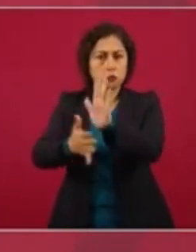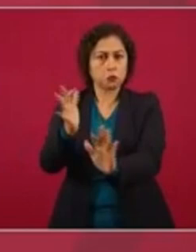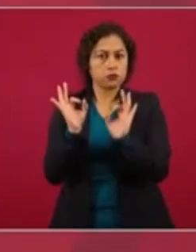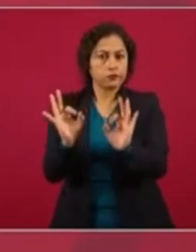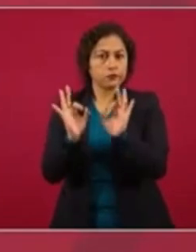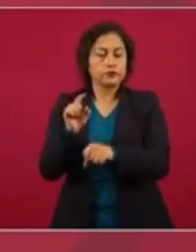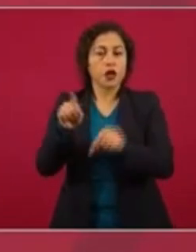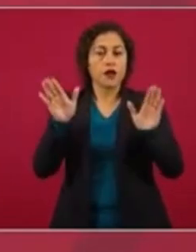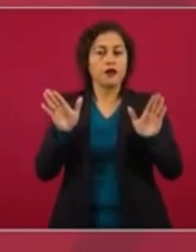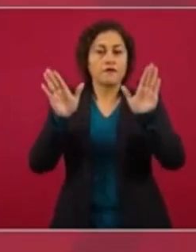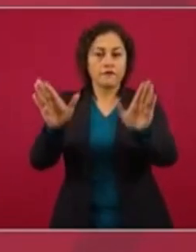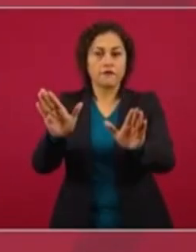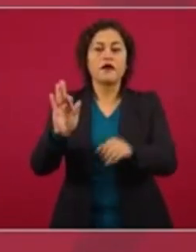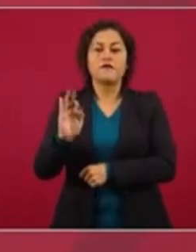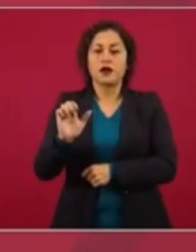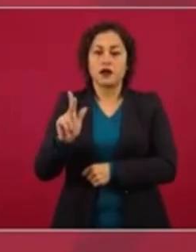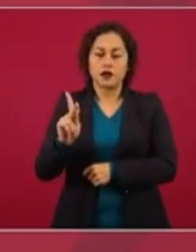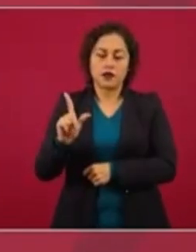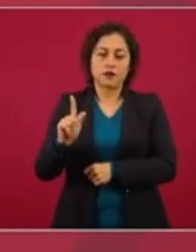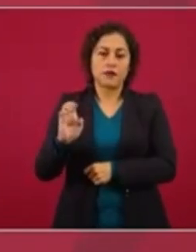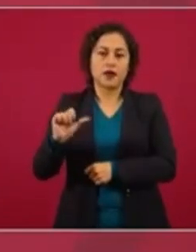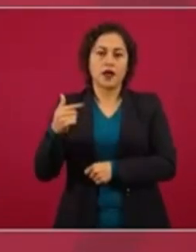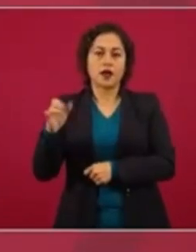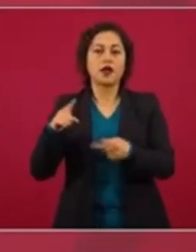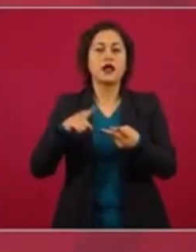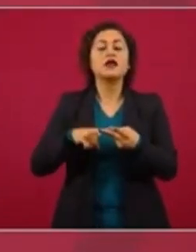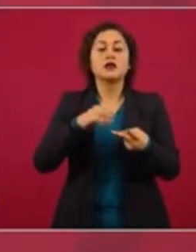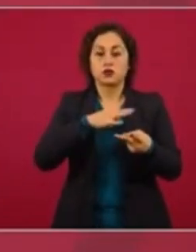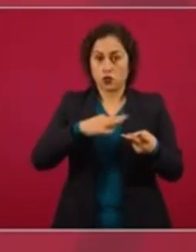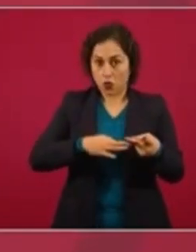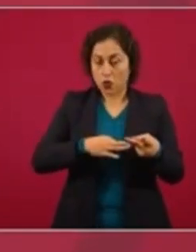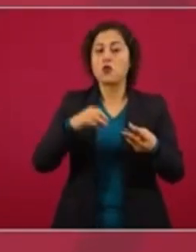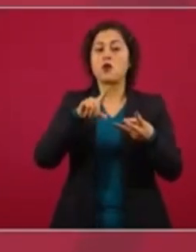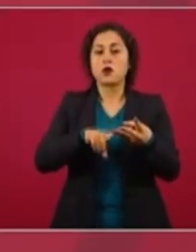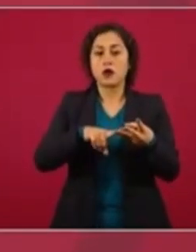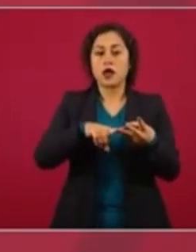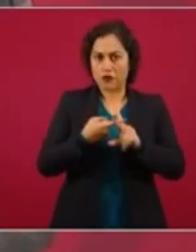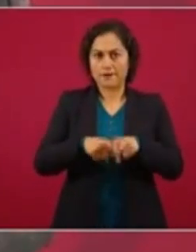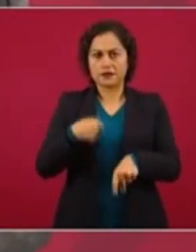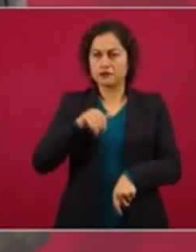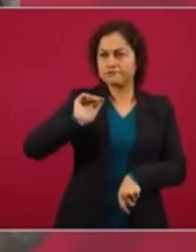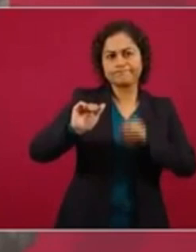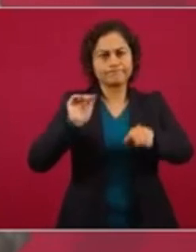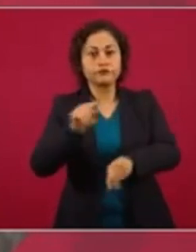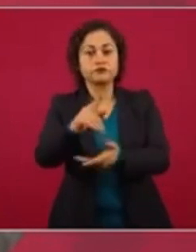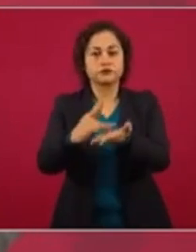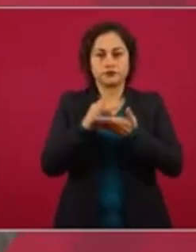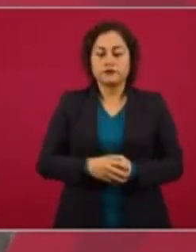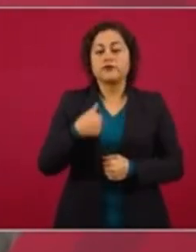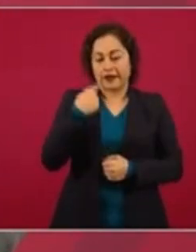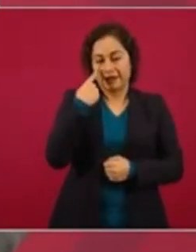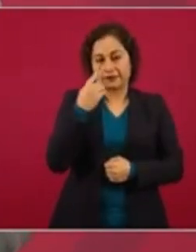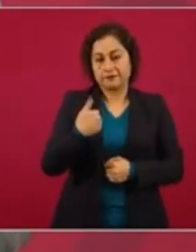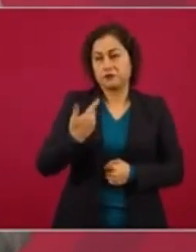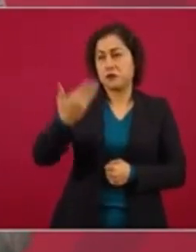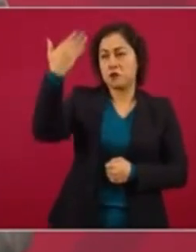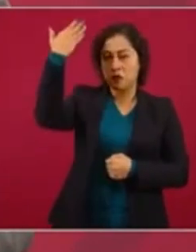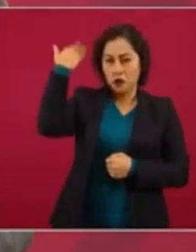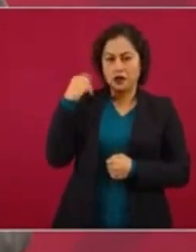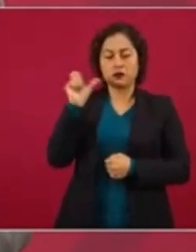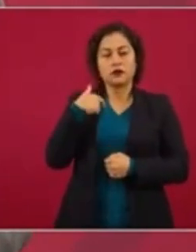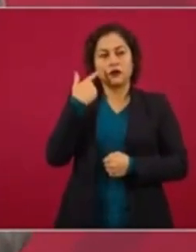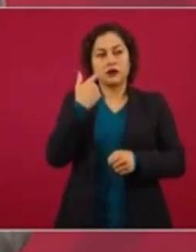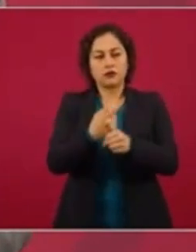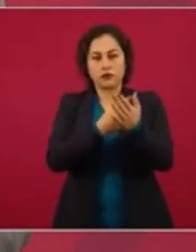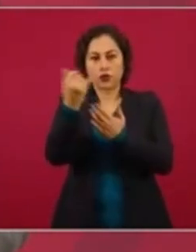el aeropuerto Felipe Ángeles, el aeropuerto de Toluca, el aeropuerto de la Ciudad de México. Les voy a contar la historia. Cuando se empezó a hablar del